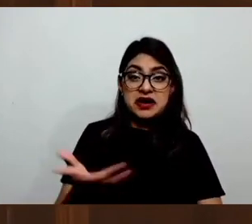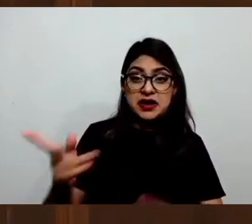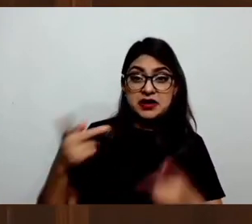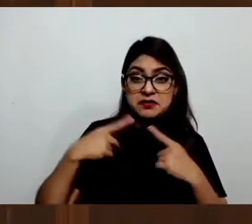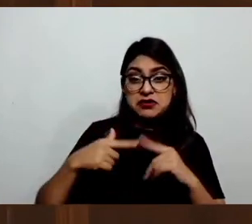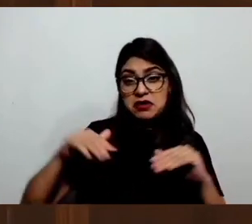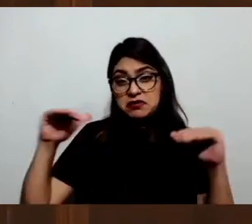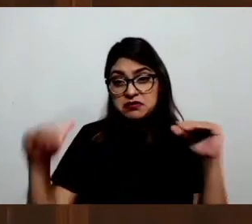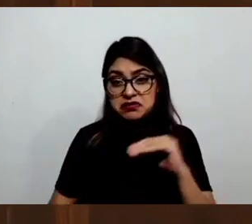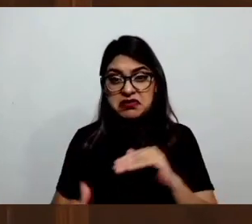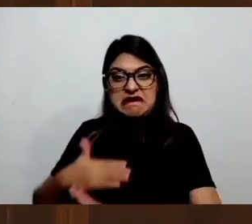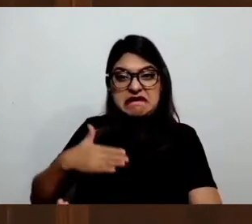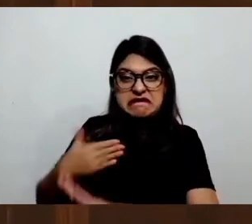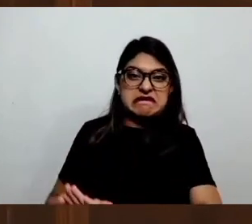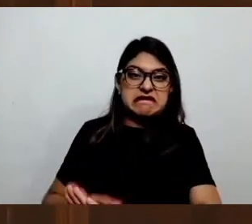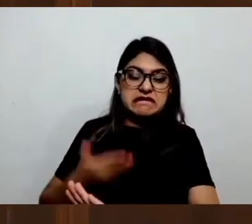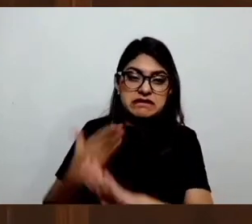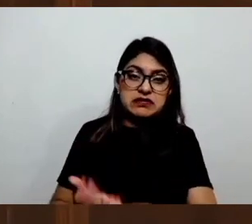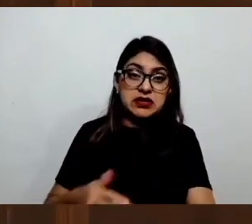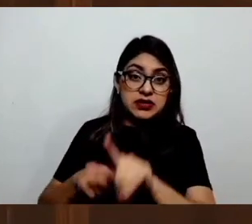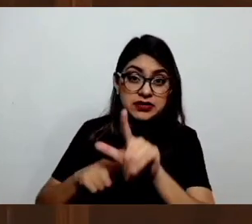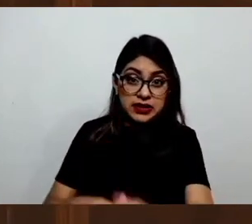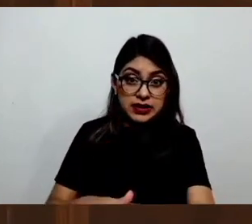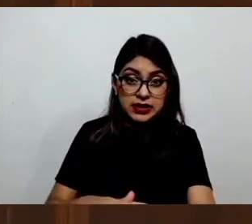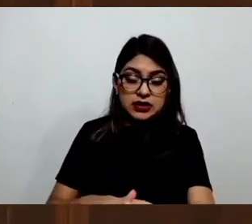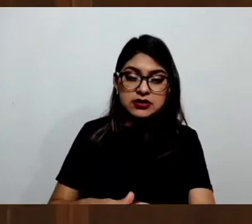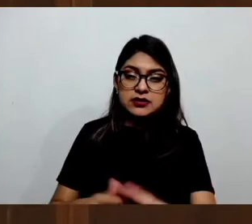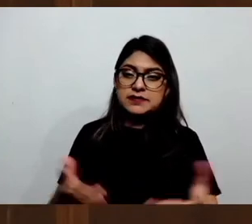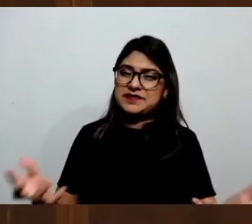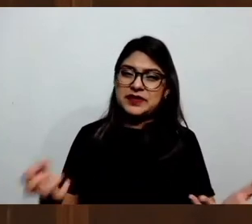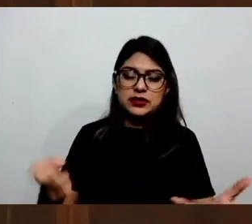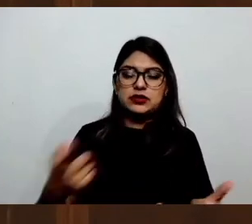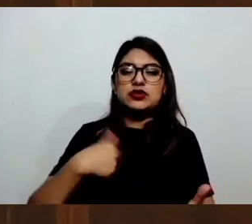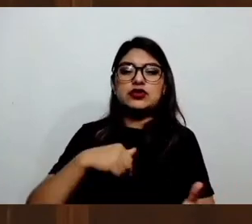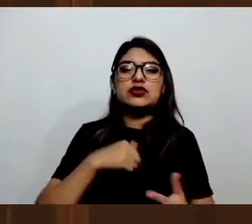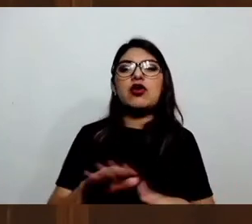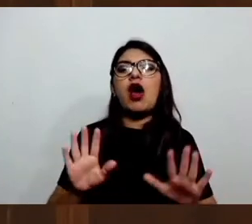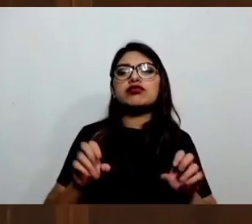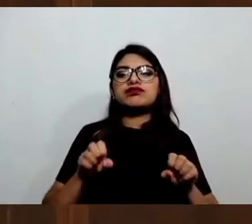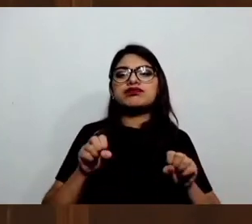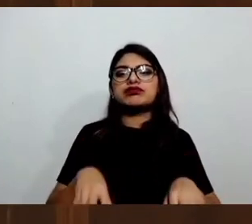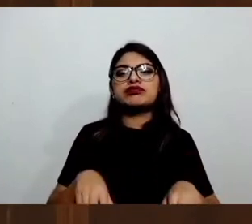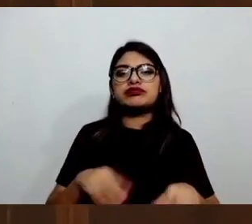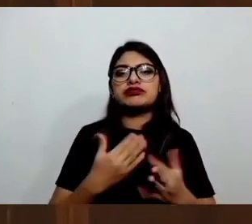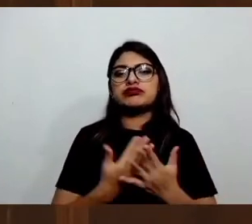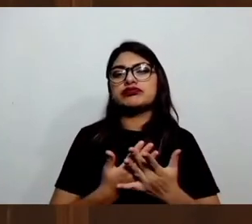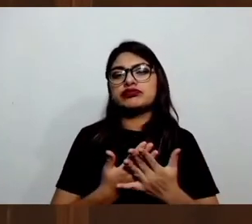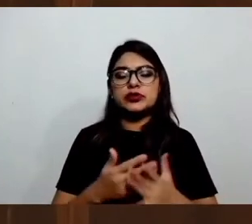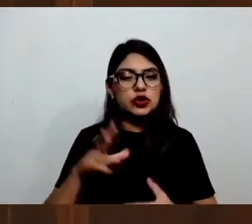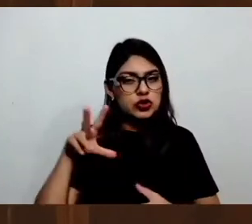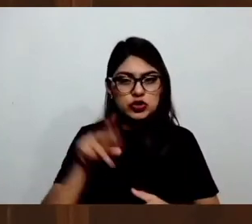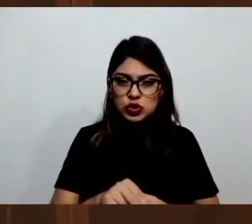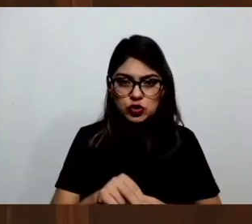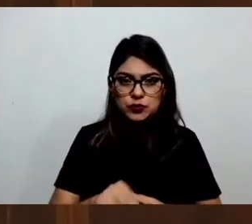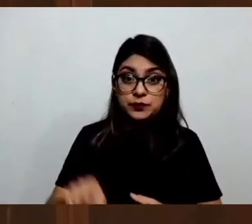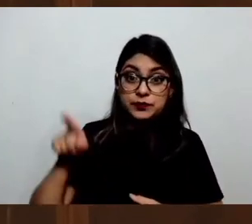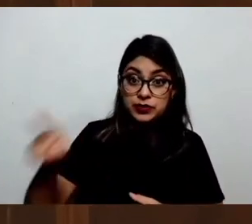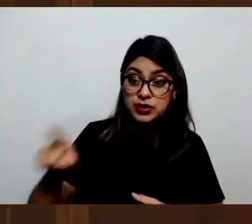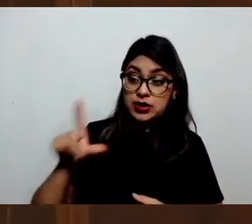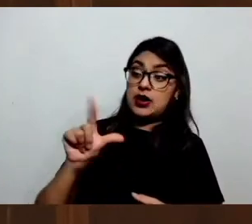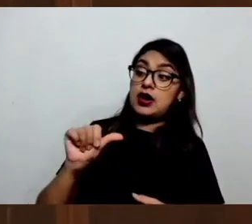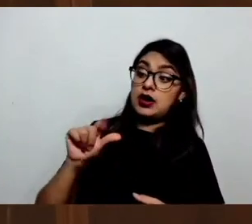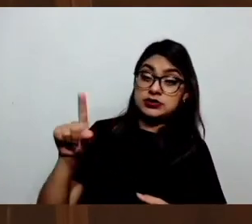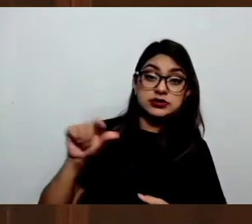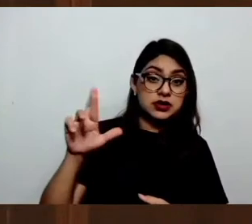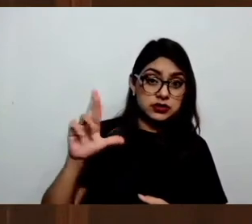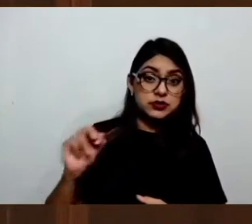Cárdenas, no lo digo yo. Y creo que eso es una lección histórica que resume en mucho la responsabilidad que tenemos como